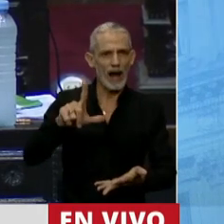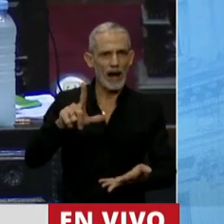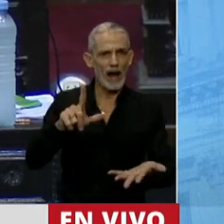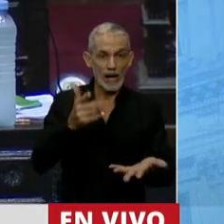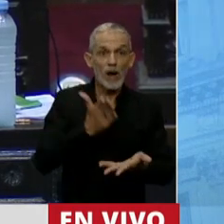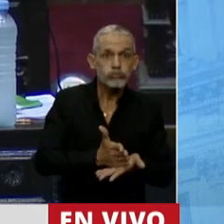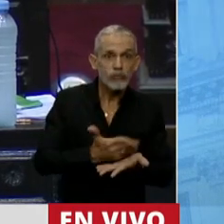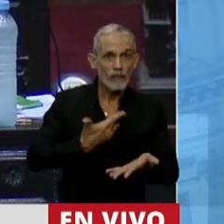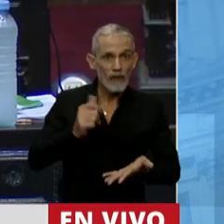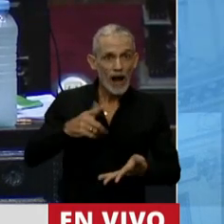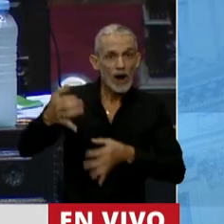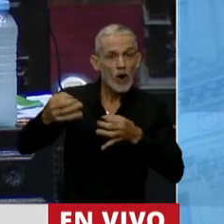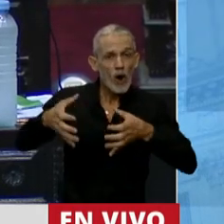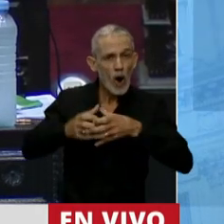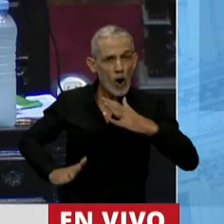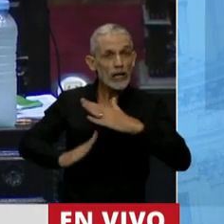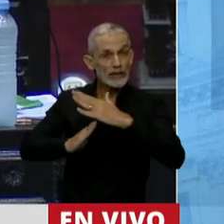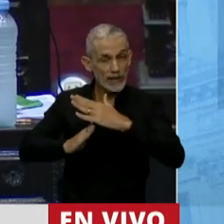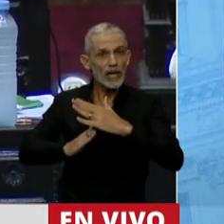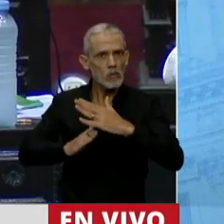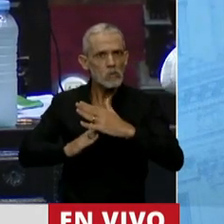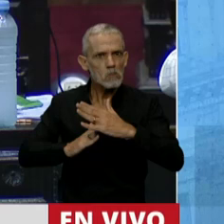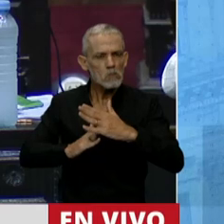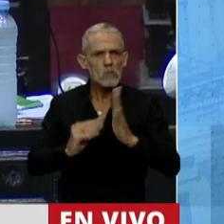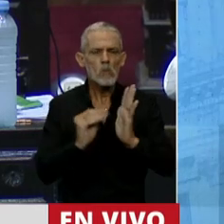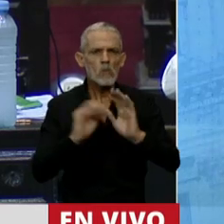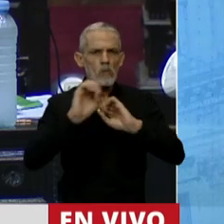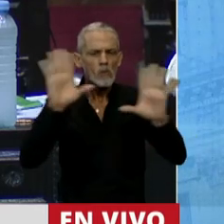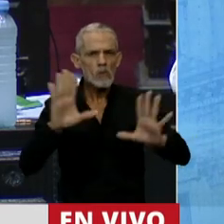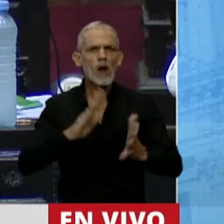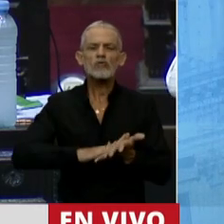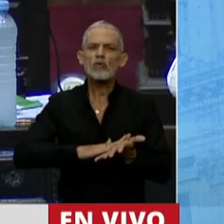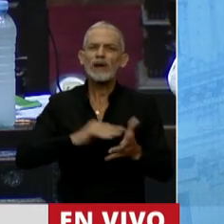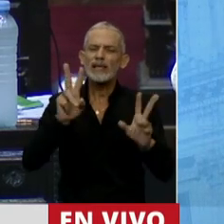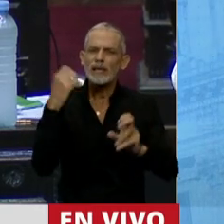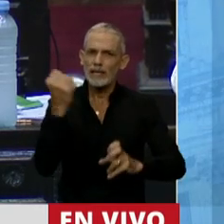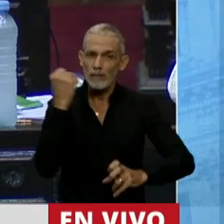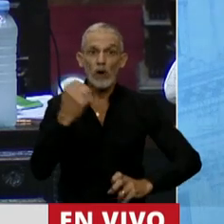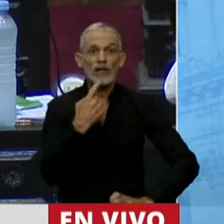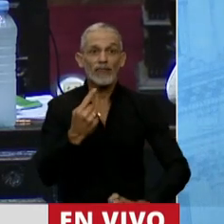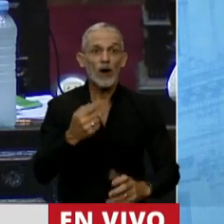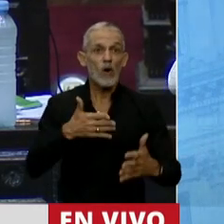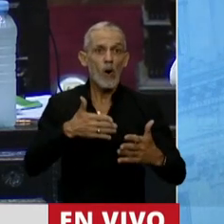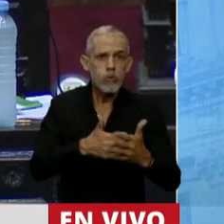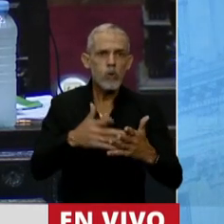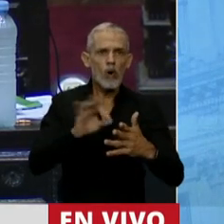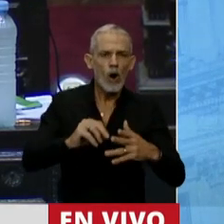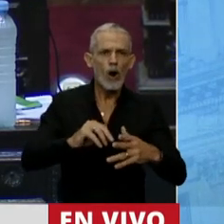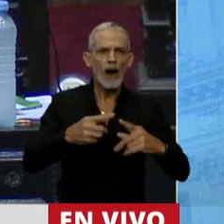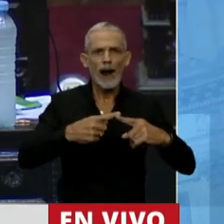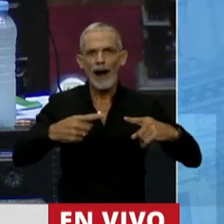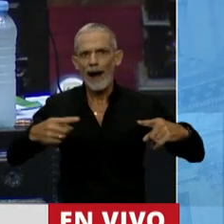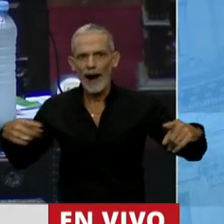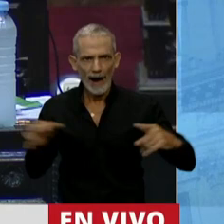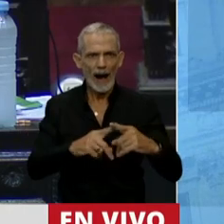fallo FAL vino la Corte a poner luz sobre algo muy importante y dijo, quien obstaculice o dilate la